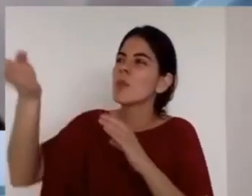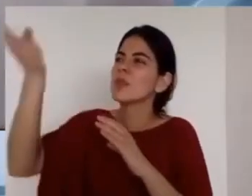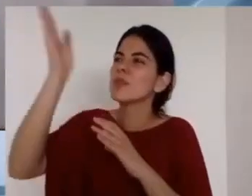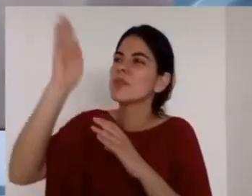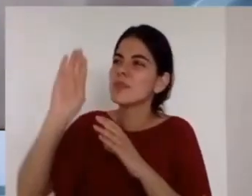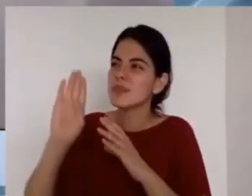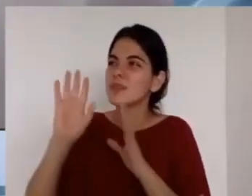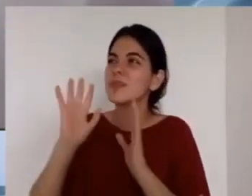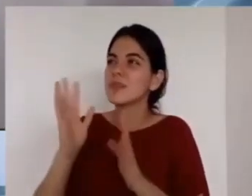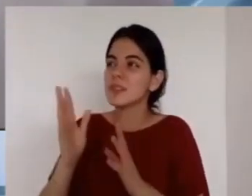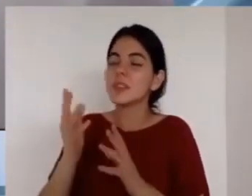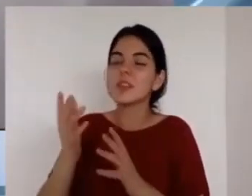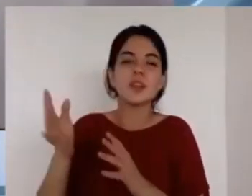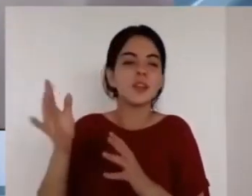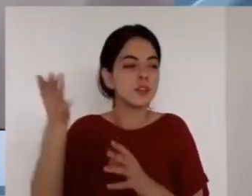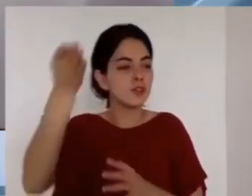tierra